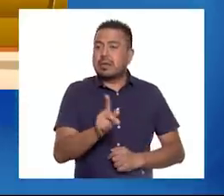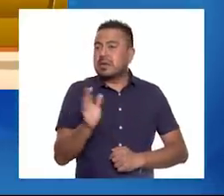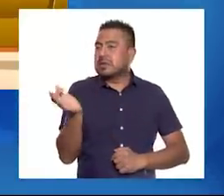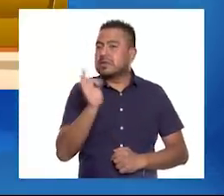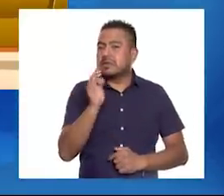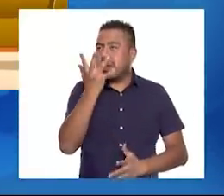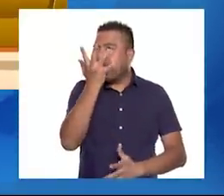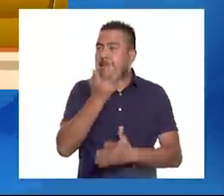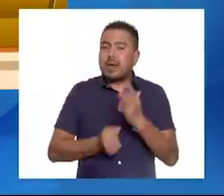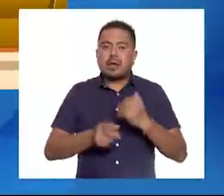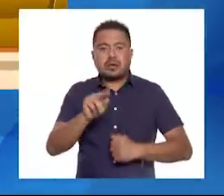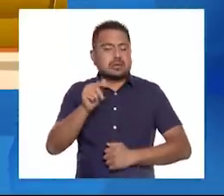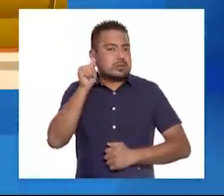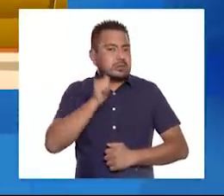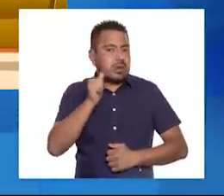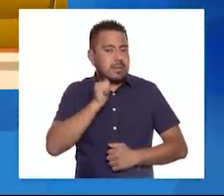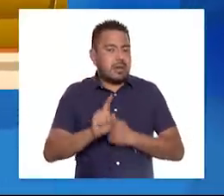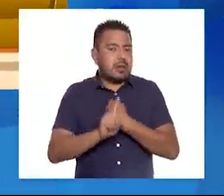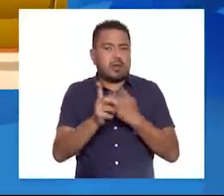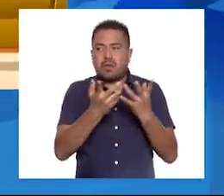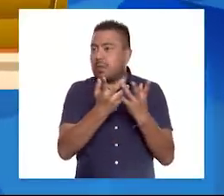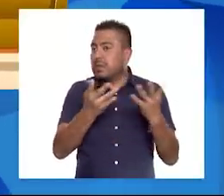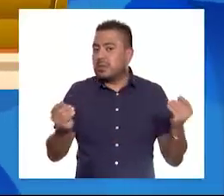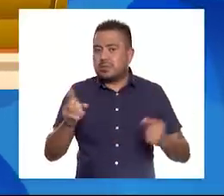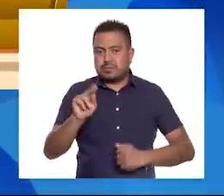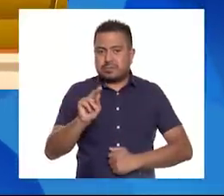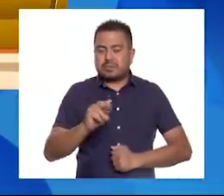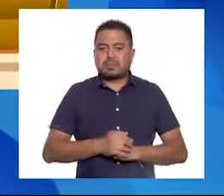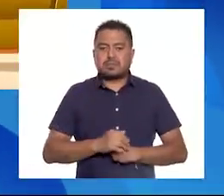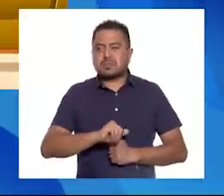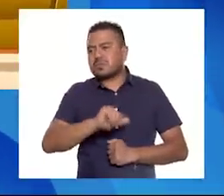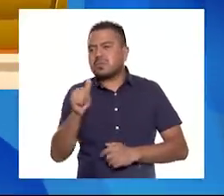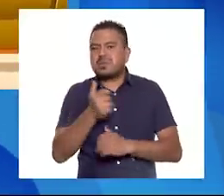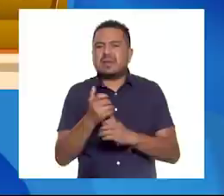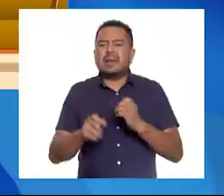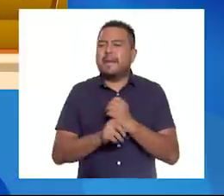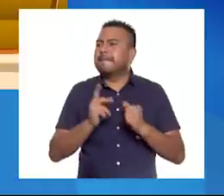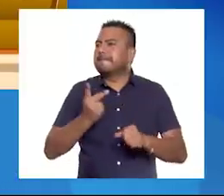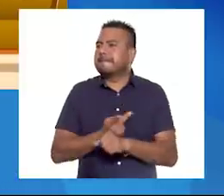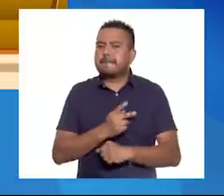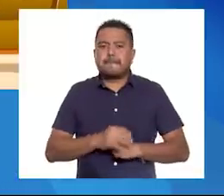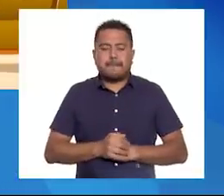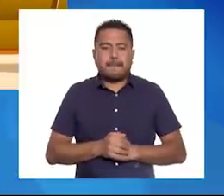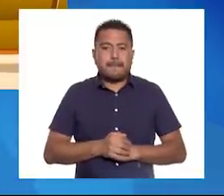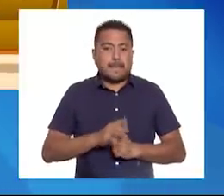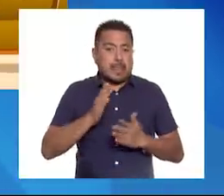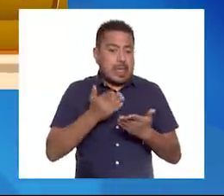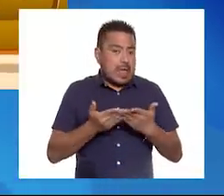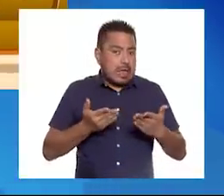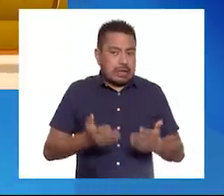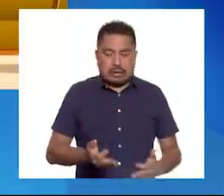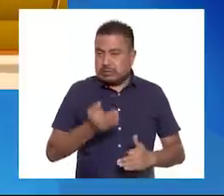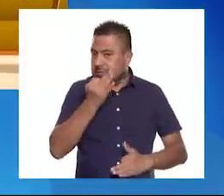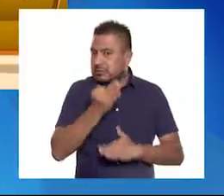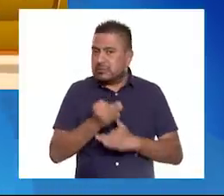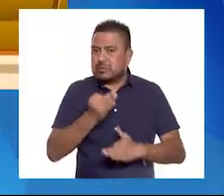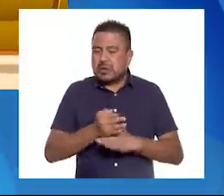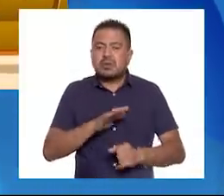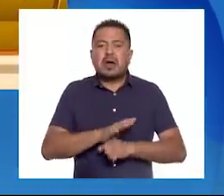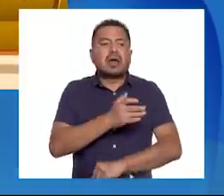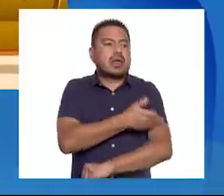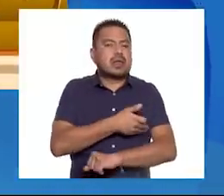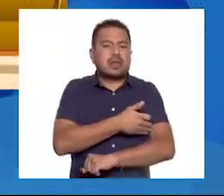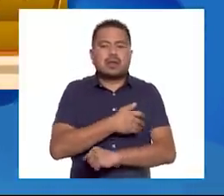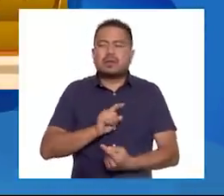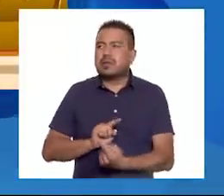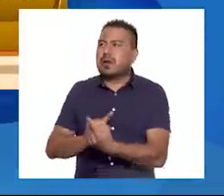vez huir no siempre sea la solución. ¿Qué otra cosa pasó? Por si fuera poco, en la tarde